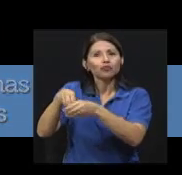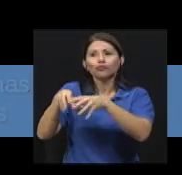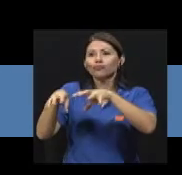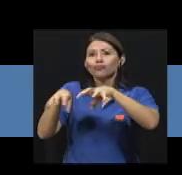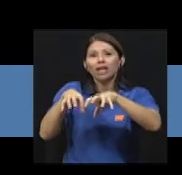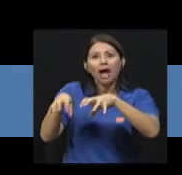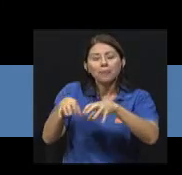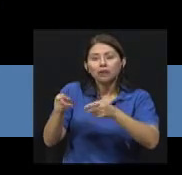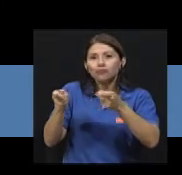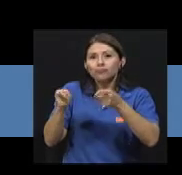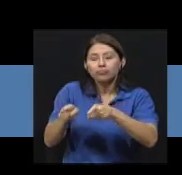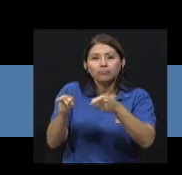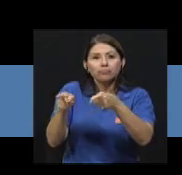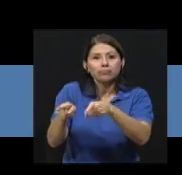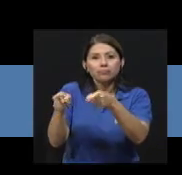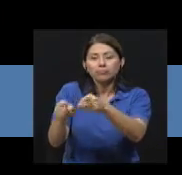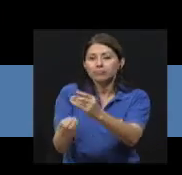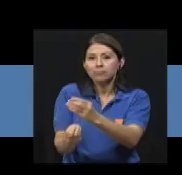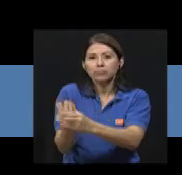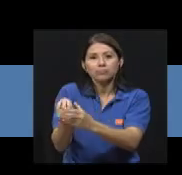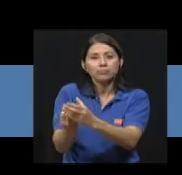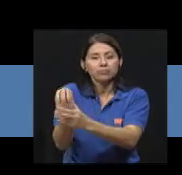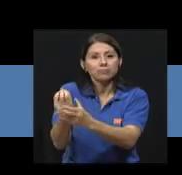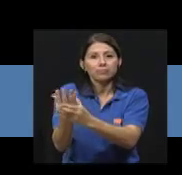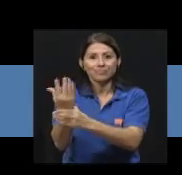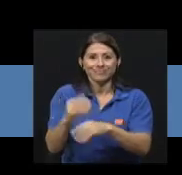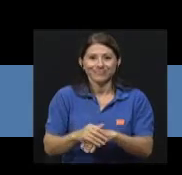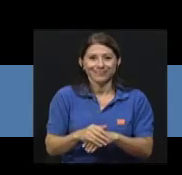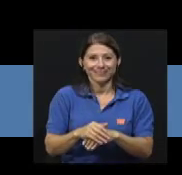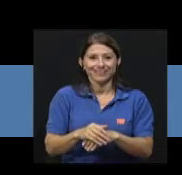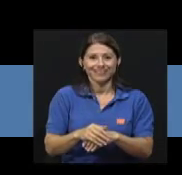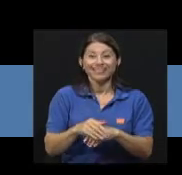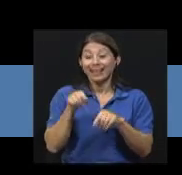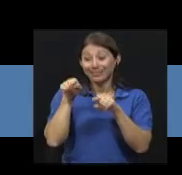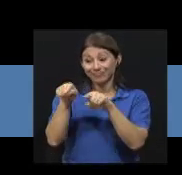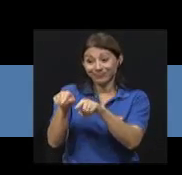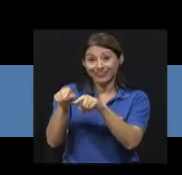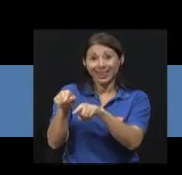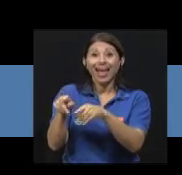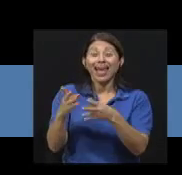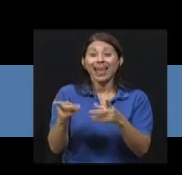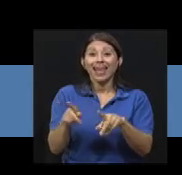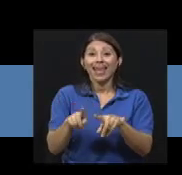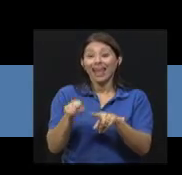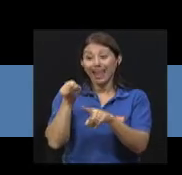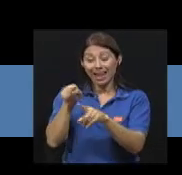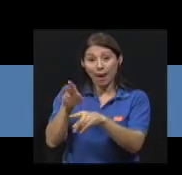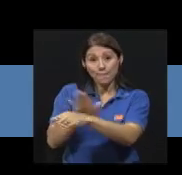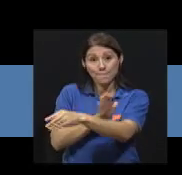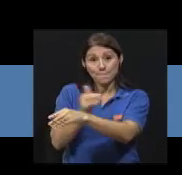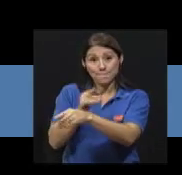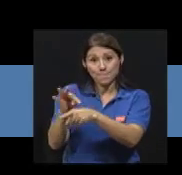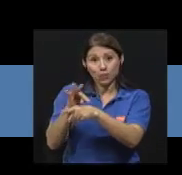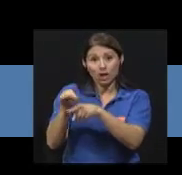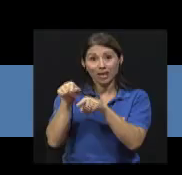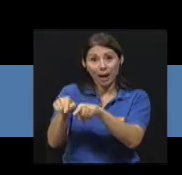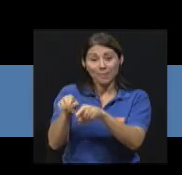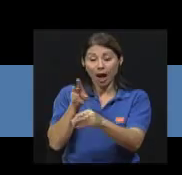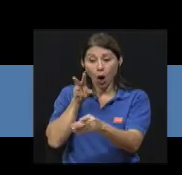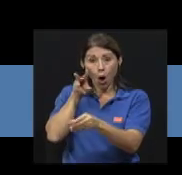a lo largo del proceso. A diferencia de la educación musical, los objetivos en la musicoterapia son absolutamente